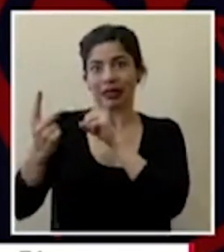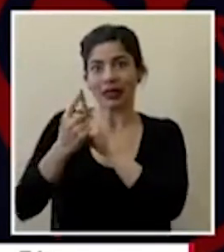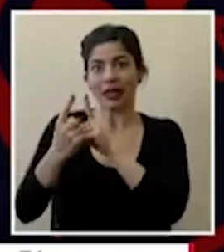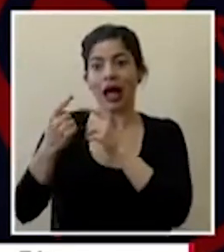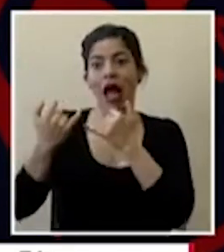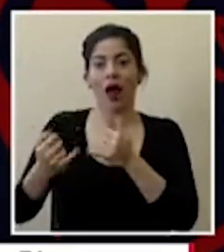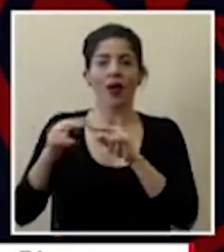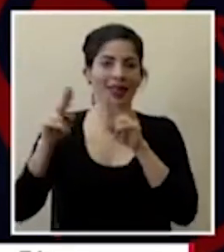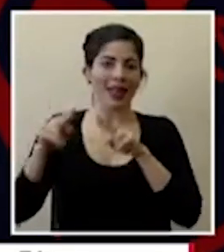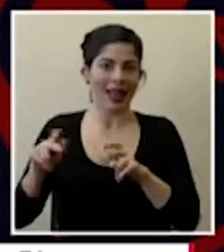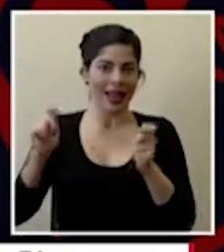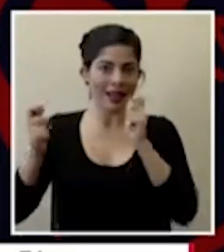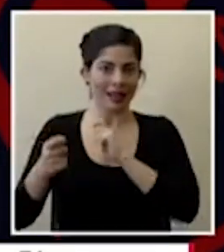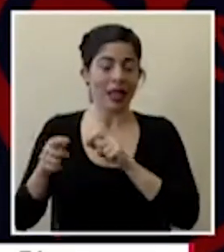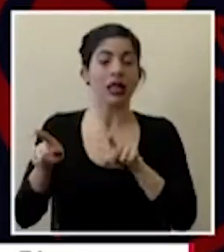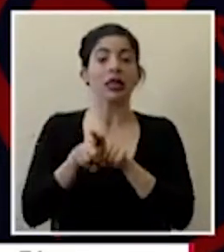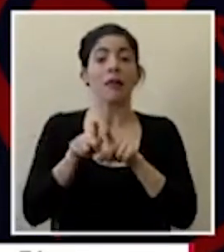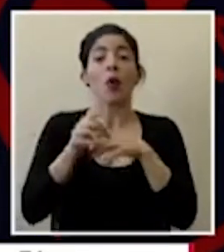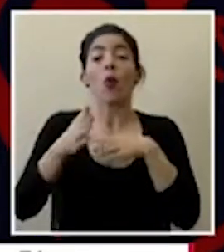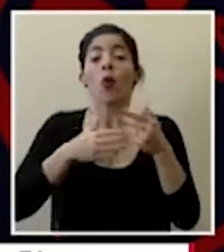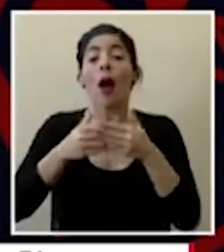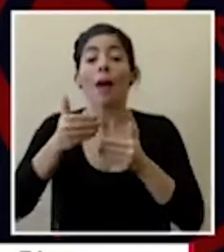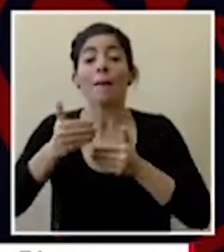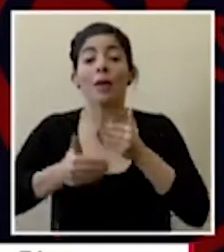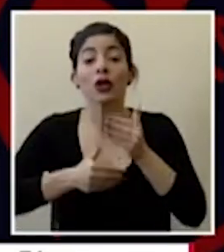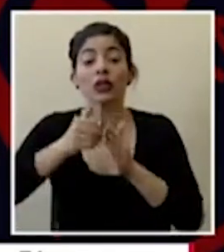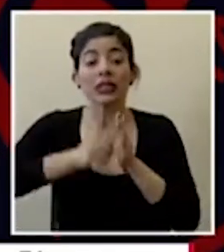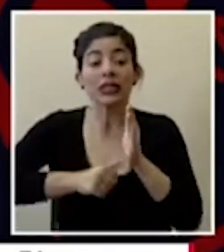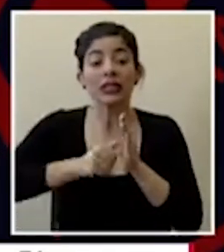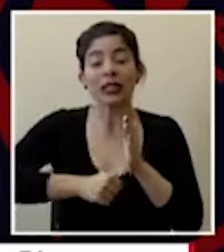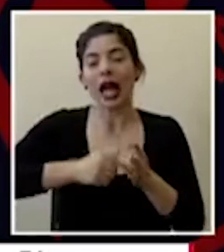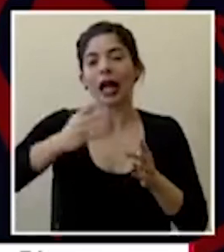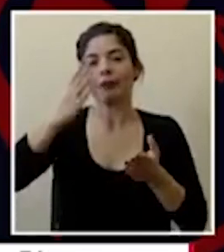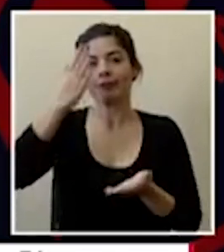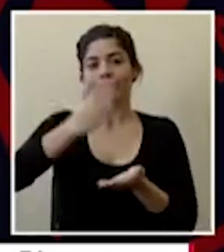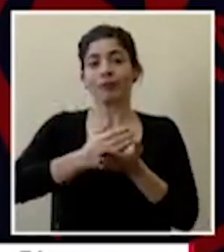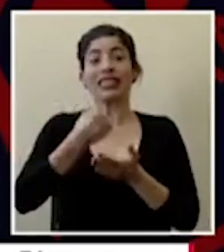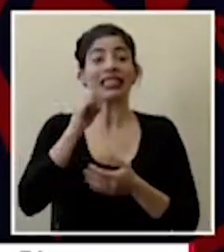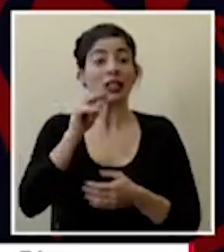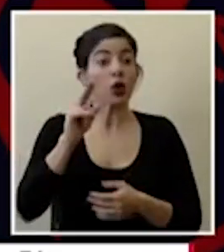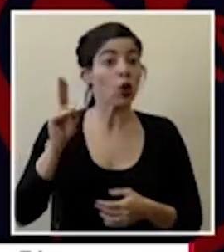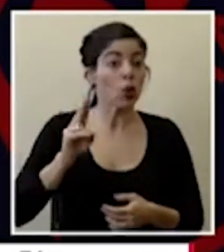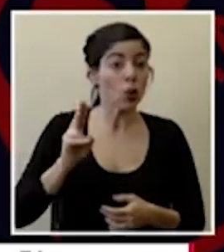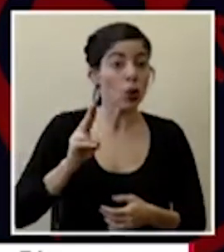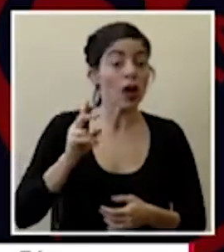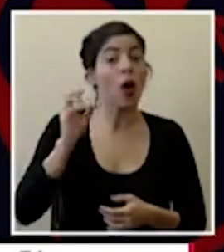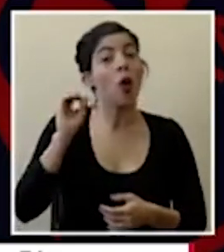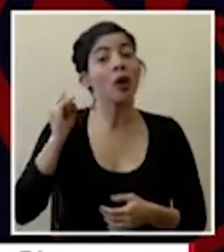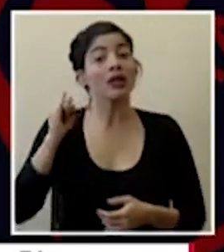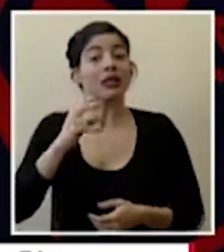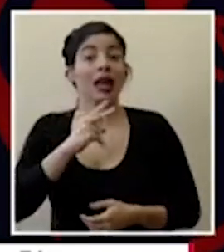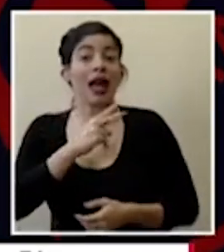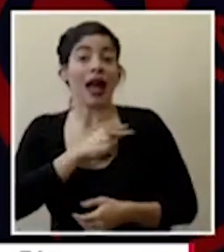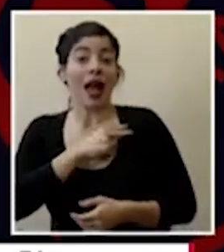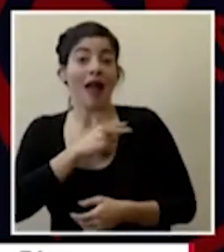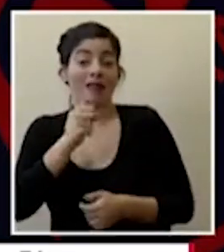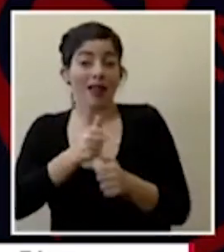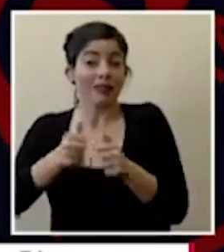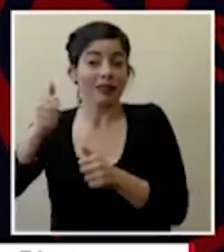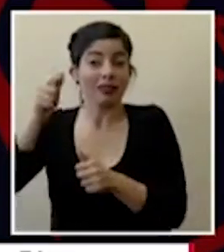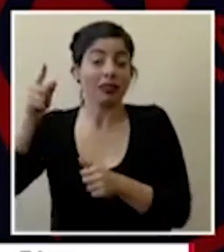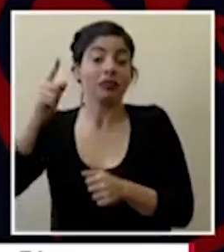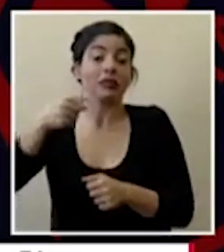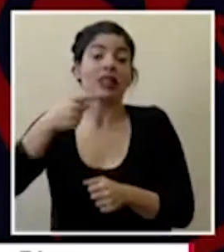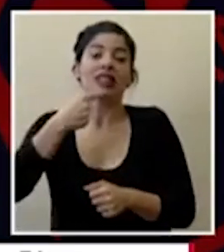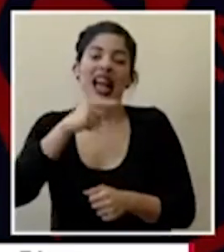virtual y tomamos la decisión de suspender todo procedimiento electivo que no sea urgente a no ser que haya un criterio de la jefatura de cada uno de los centros